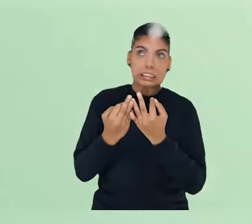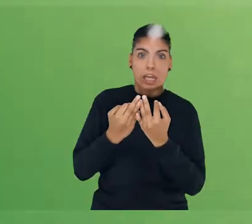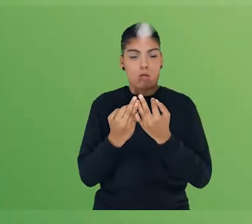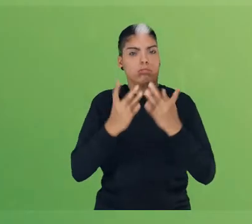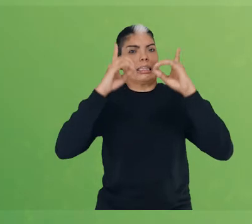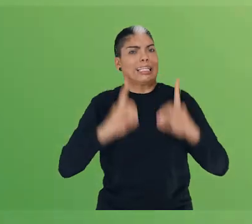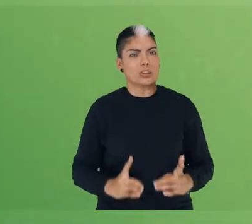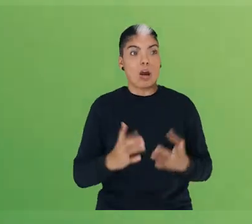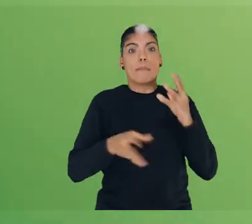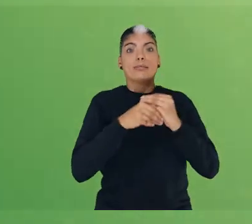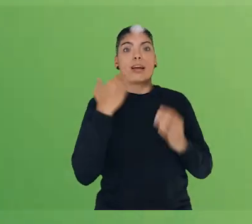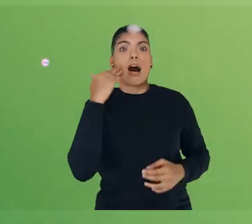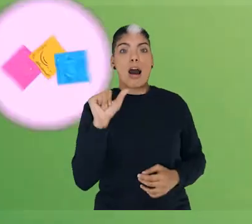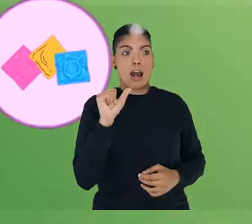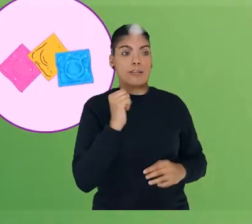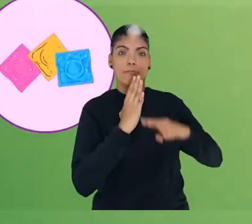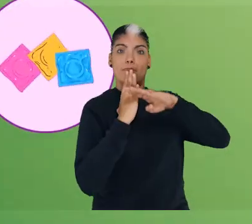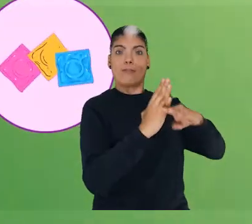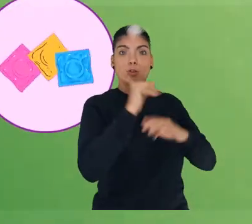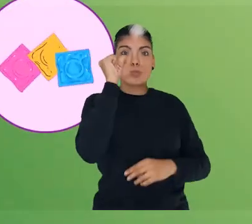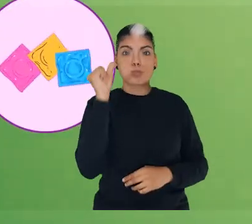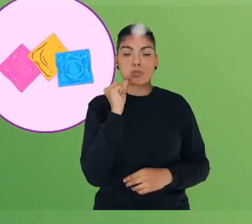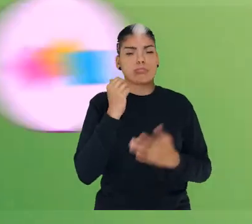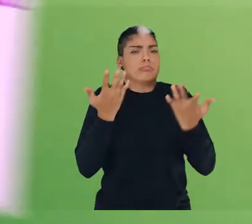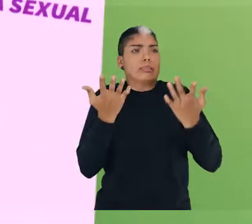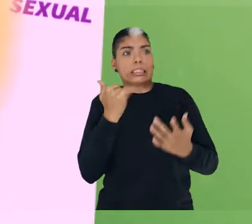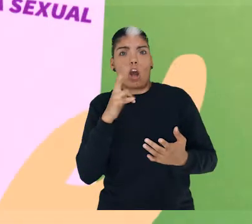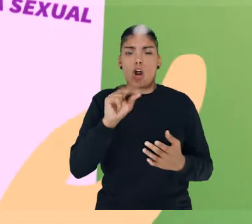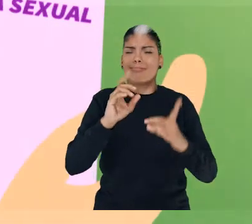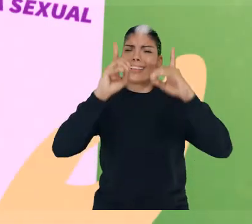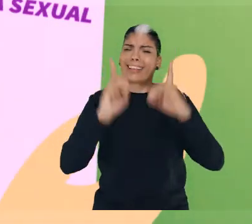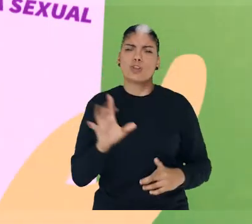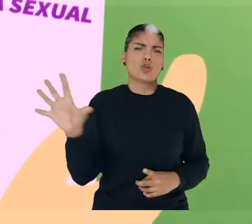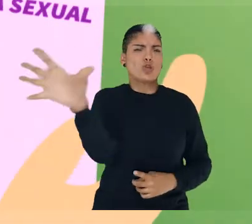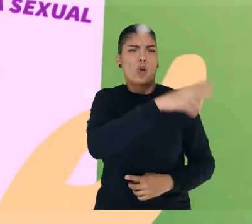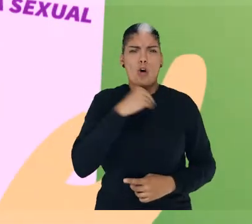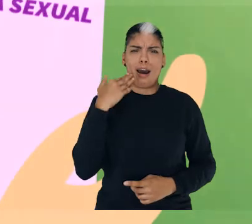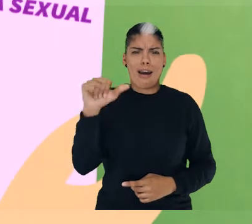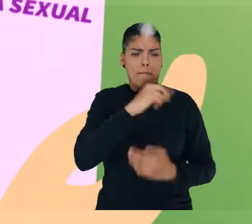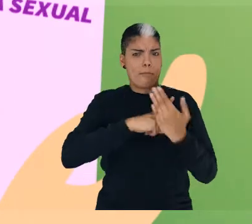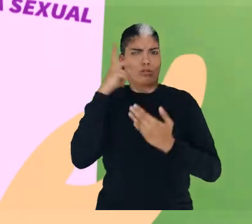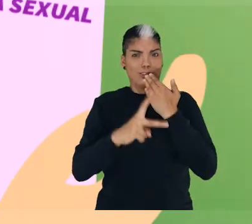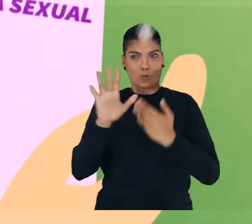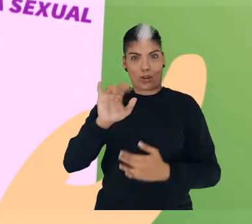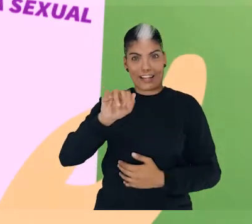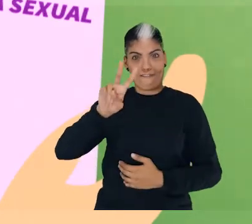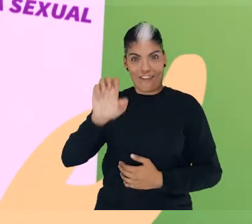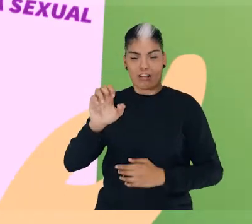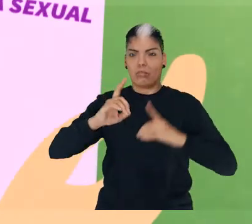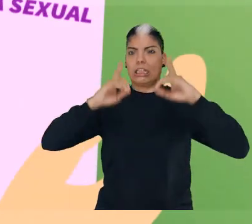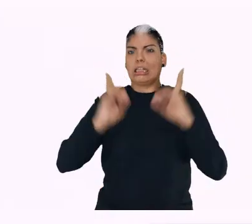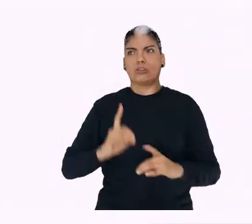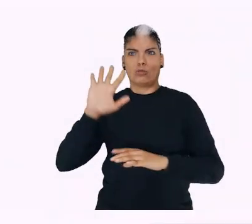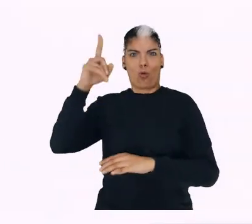acceder a métodos anticonceptivos para controlar su fertilidad y al servicio de interrupción voluntaria del embarazo IBE, de acuerdo a lo estipulado por la